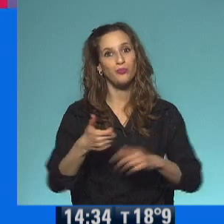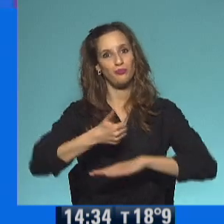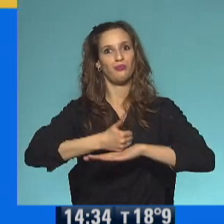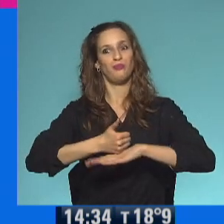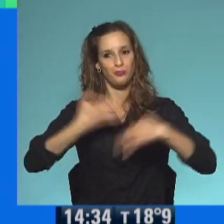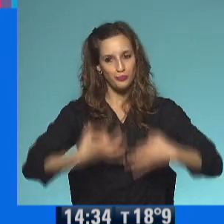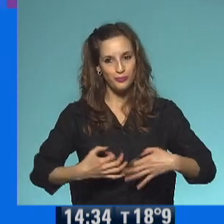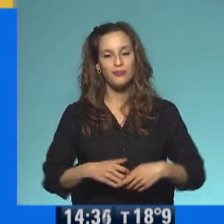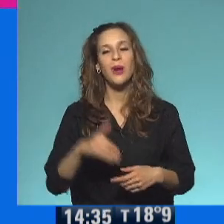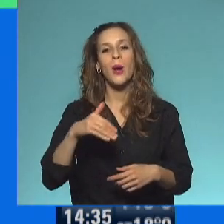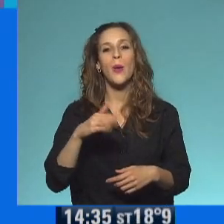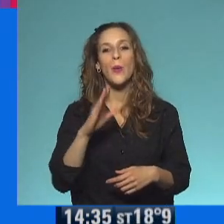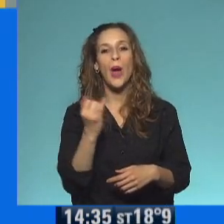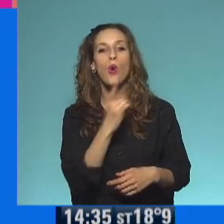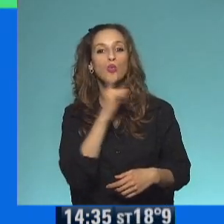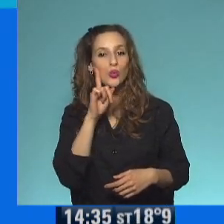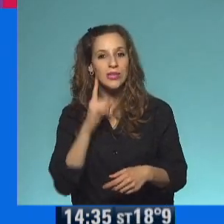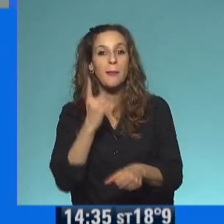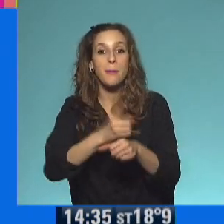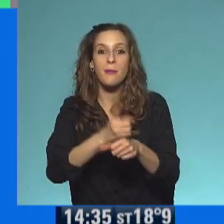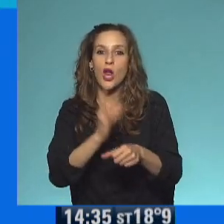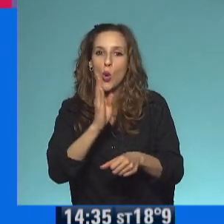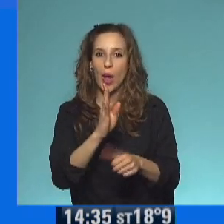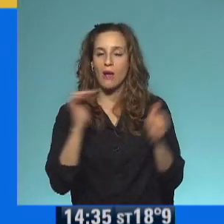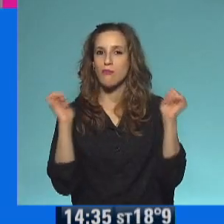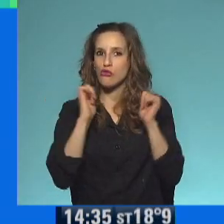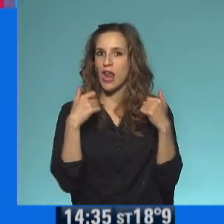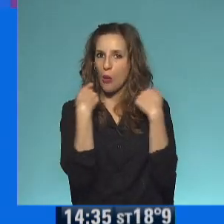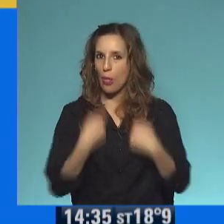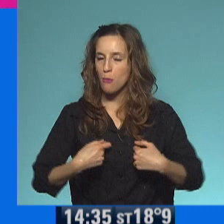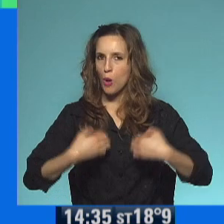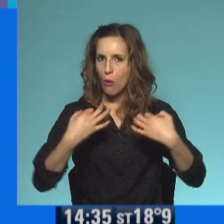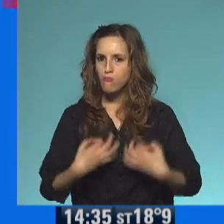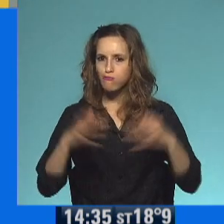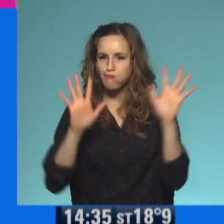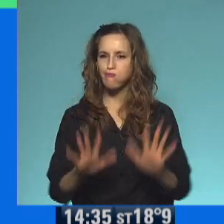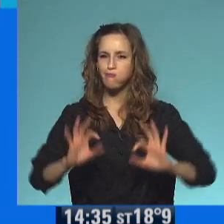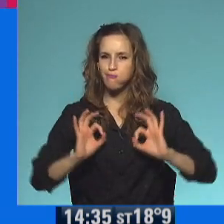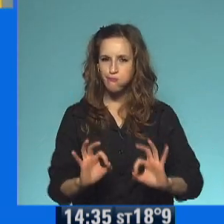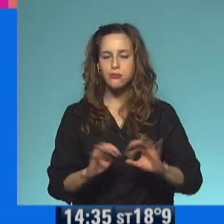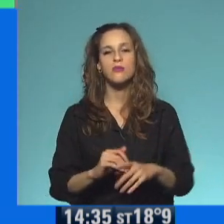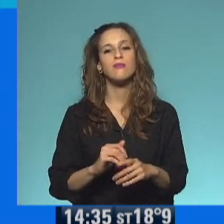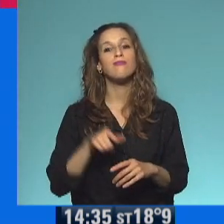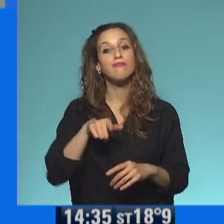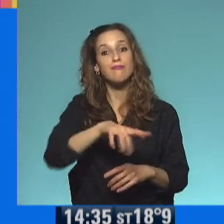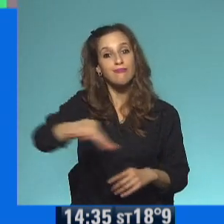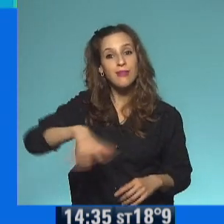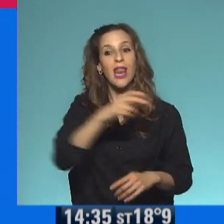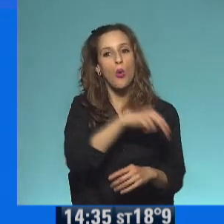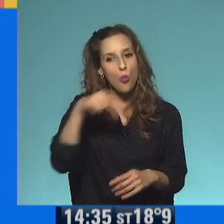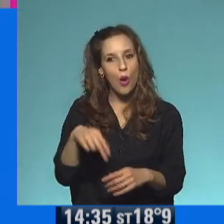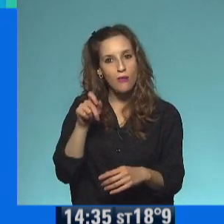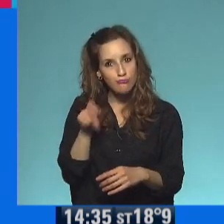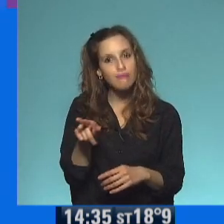Bauti. Primero ve. ¡Ay! Mochila, guardapolvos. Me encanta. De Zapala, Neuquén. Llegan fotos de